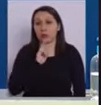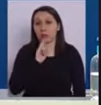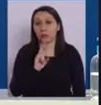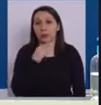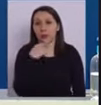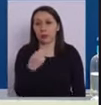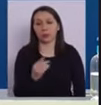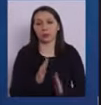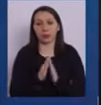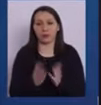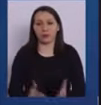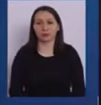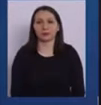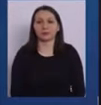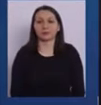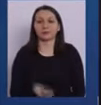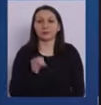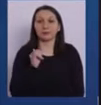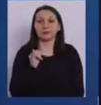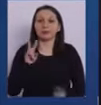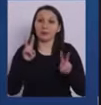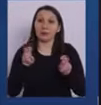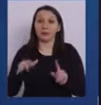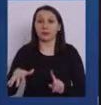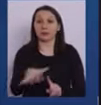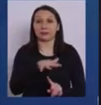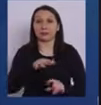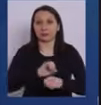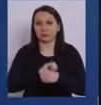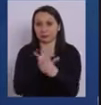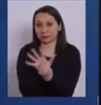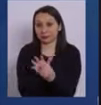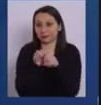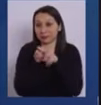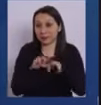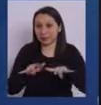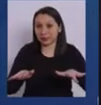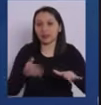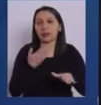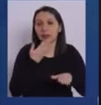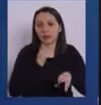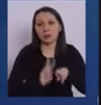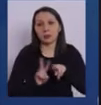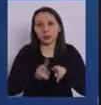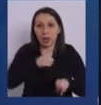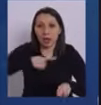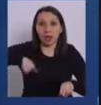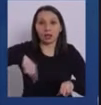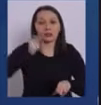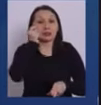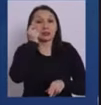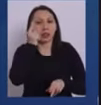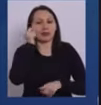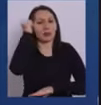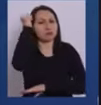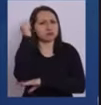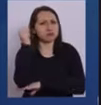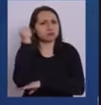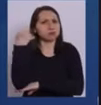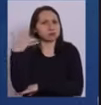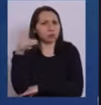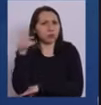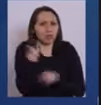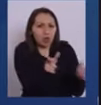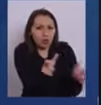pregunta, por favor? Sí, dentro del contexto de la pandemia y también preparándonos, y sabemos que uno de los pilares importantes